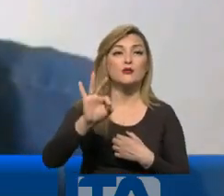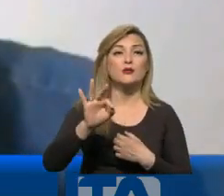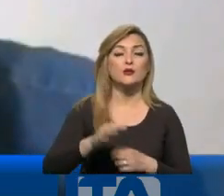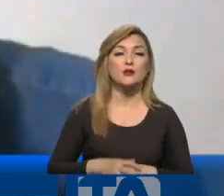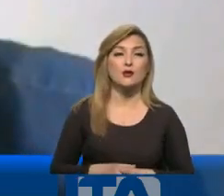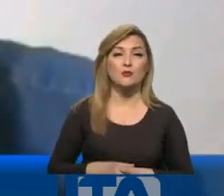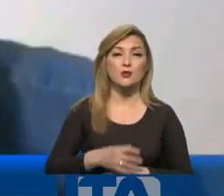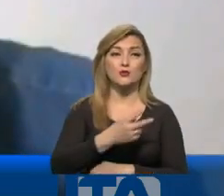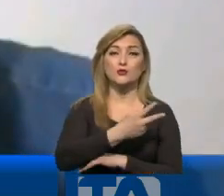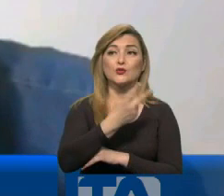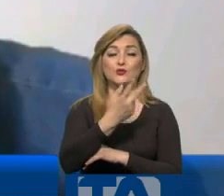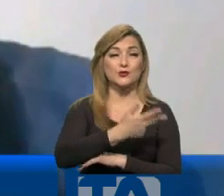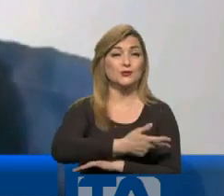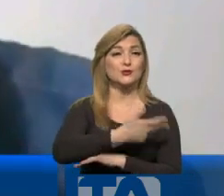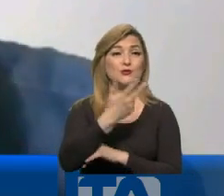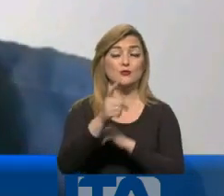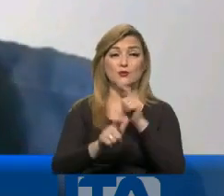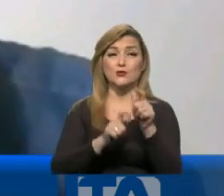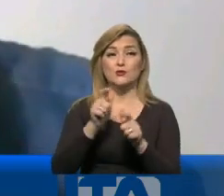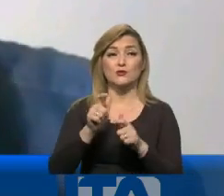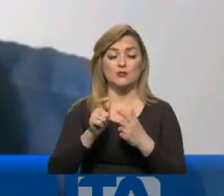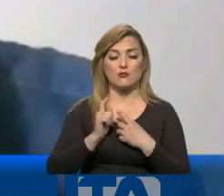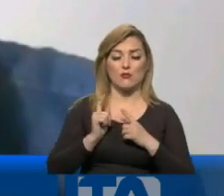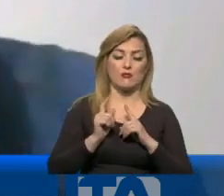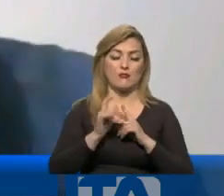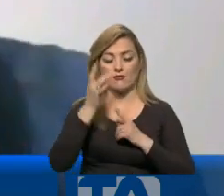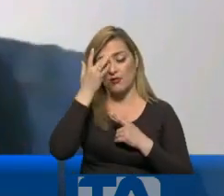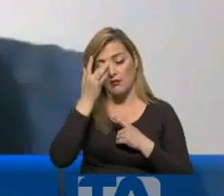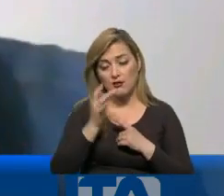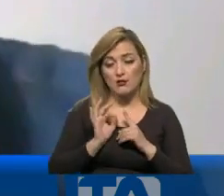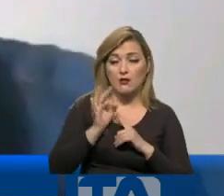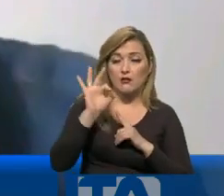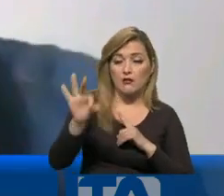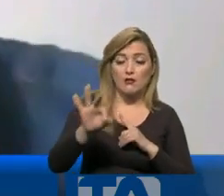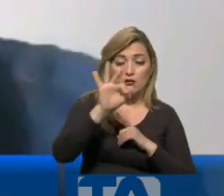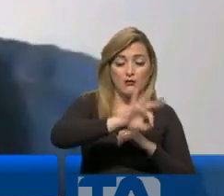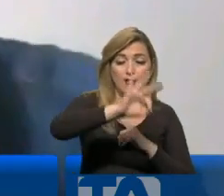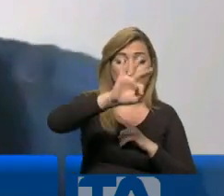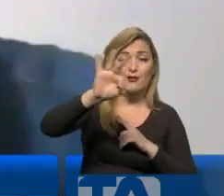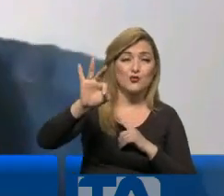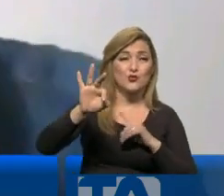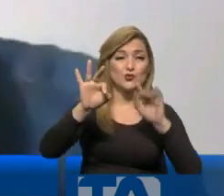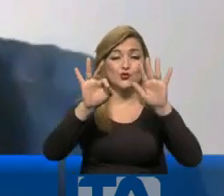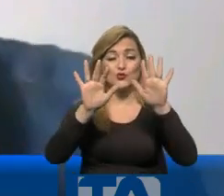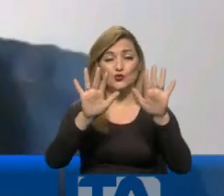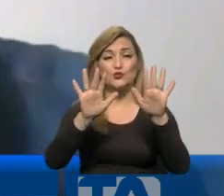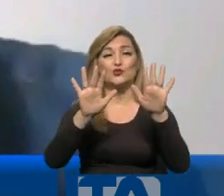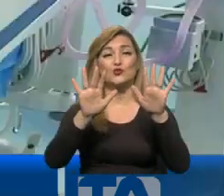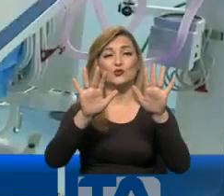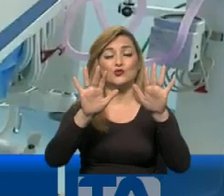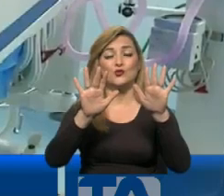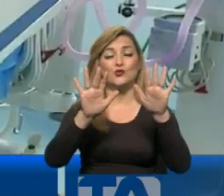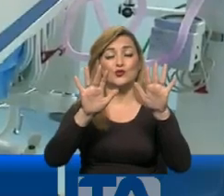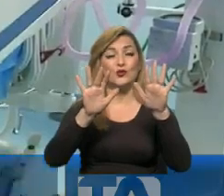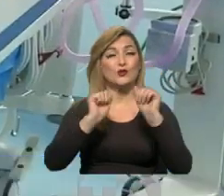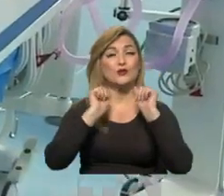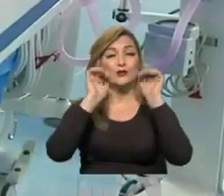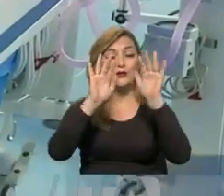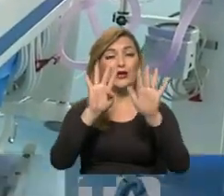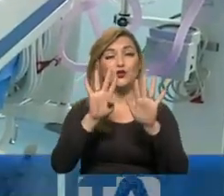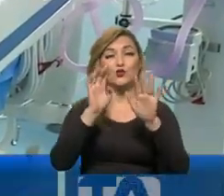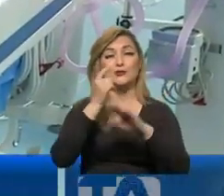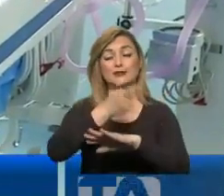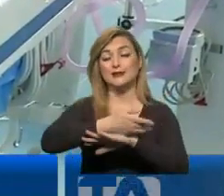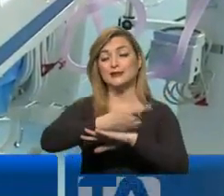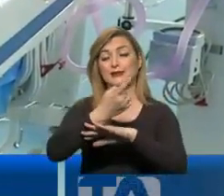en dos o tres días la gente empieza a contagiar y puede contagiar entre diez y catorce días después. En Guayaquil se ha